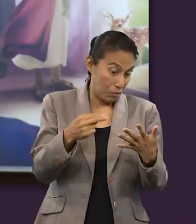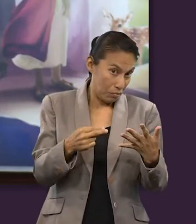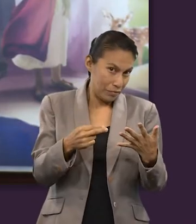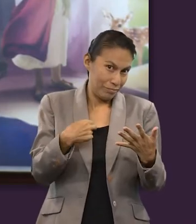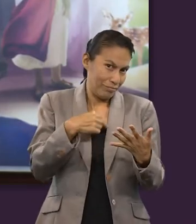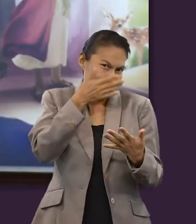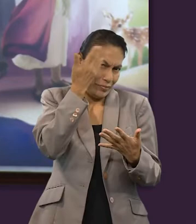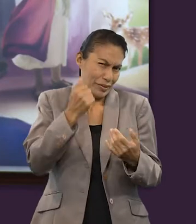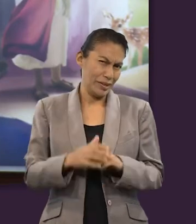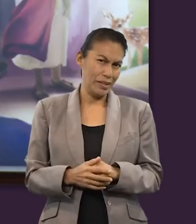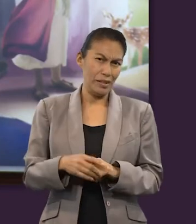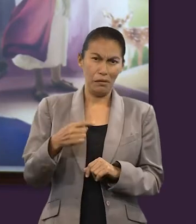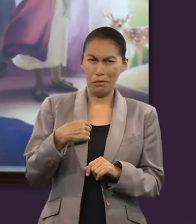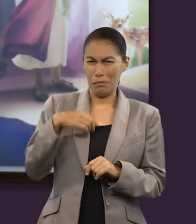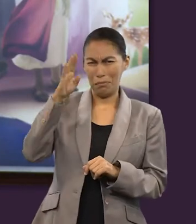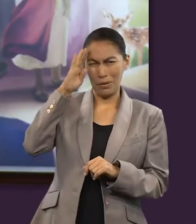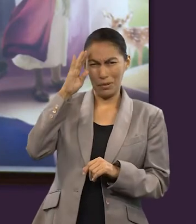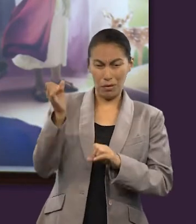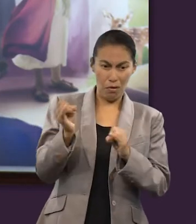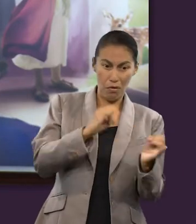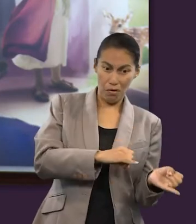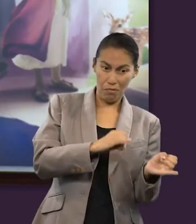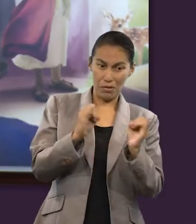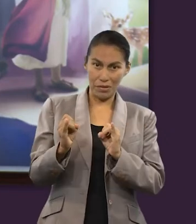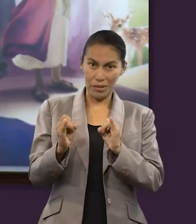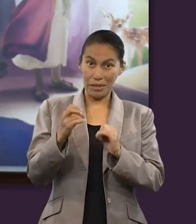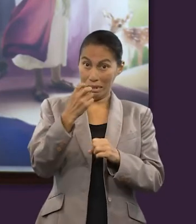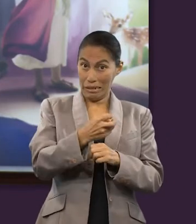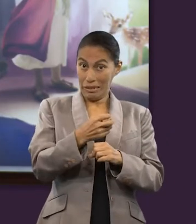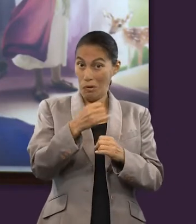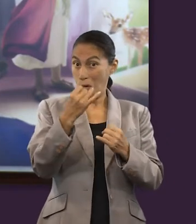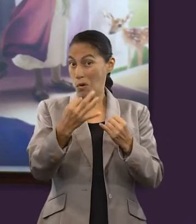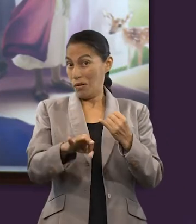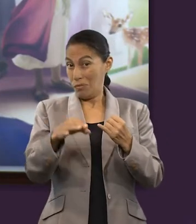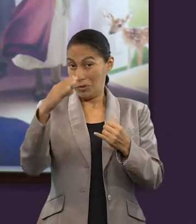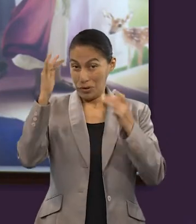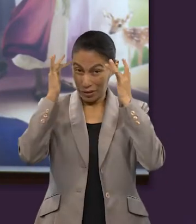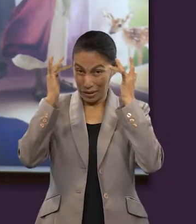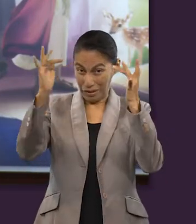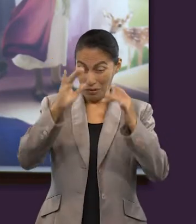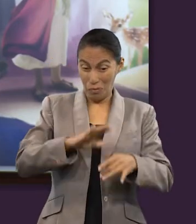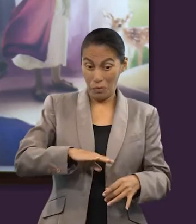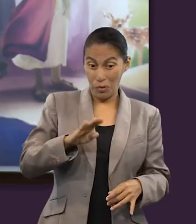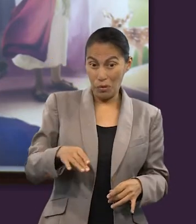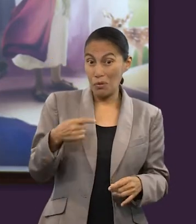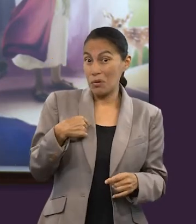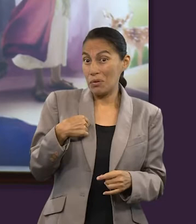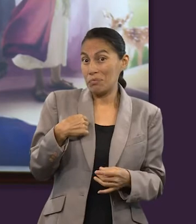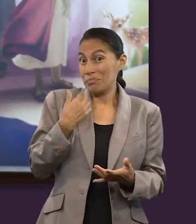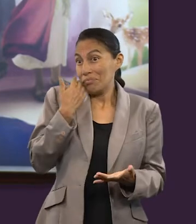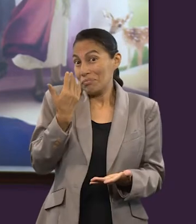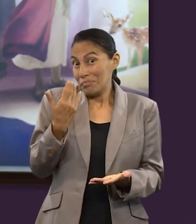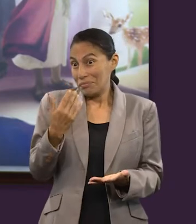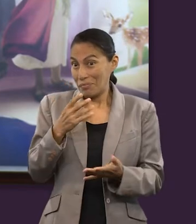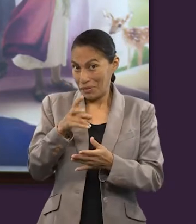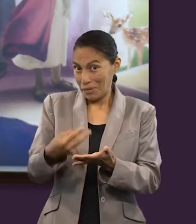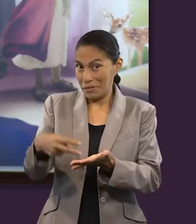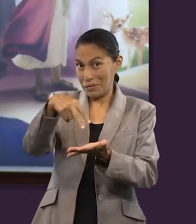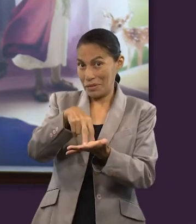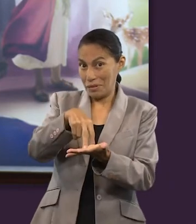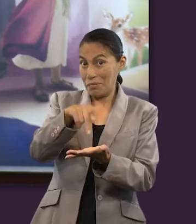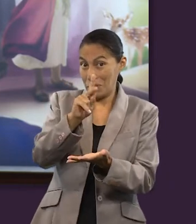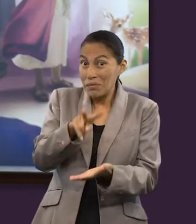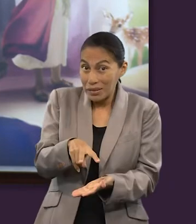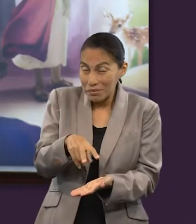personal me gustaría que sería el Juan Bautista, que fue uno de los últimos santos que había muerto. Pero realmente no